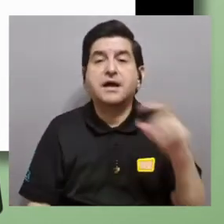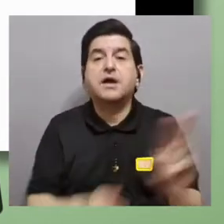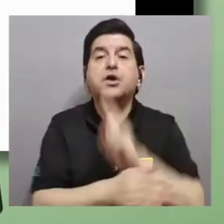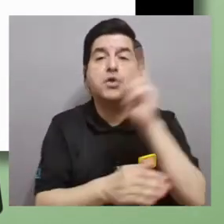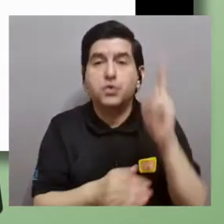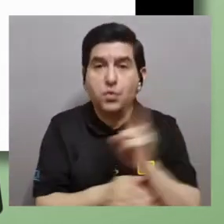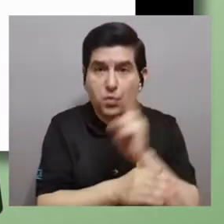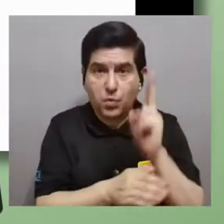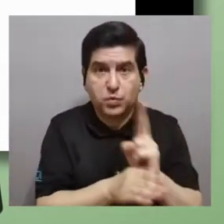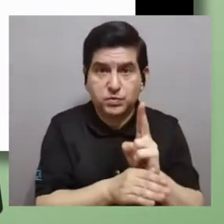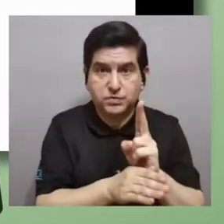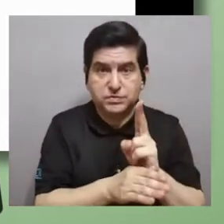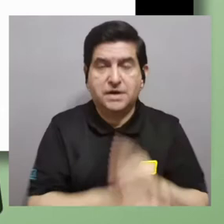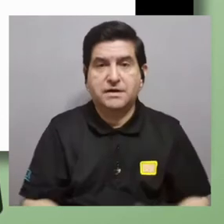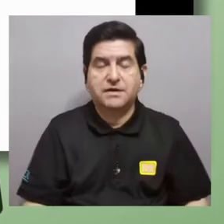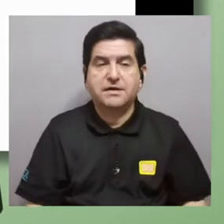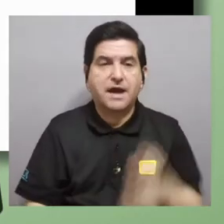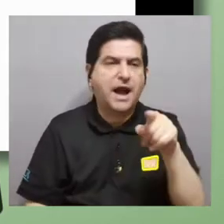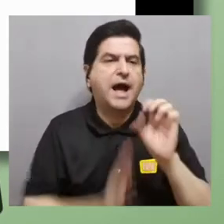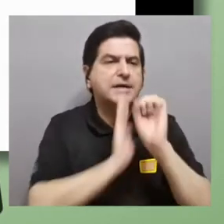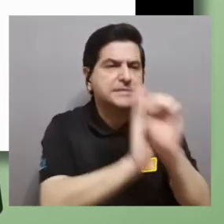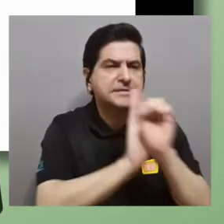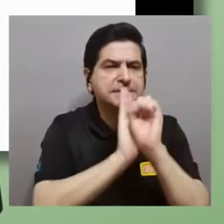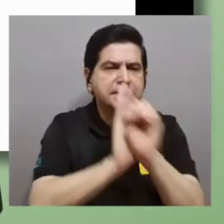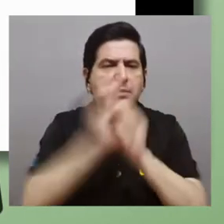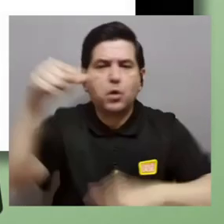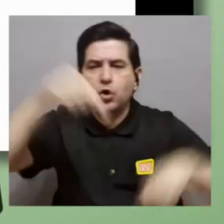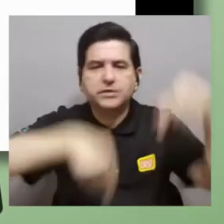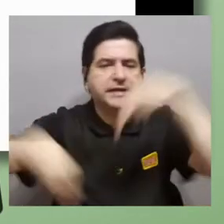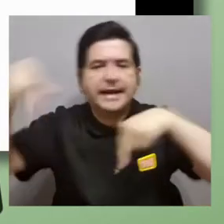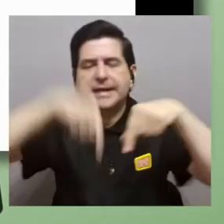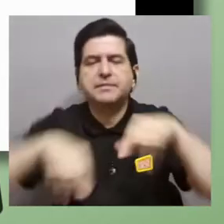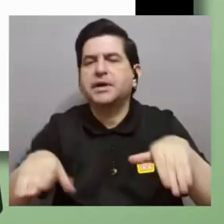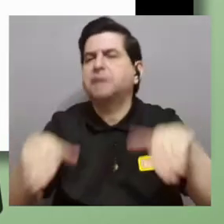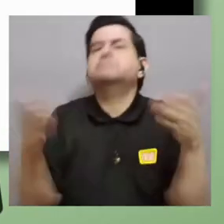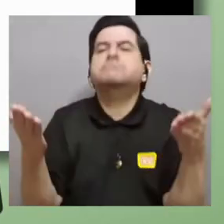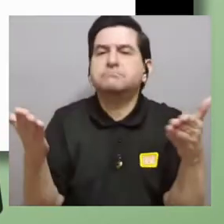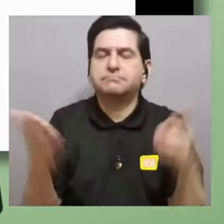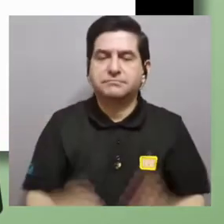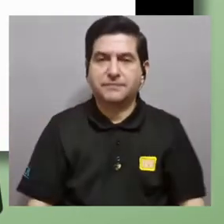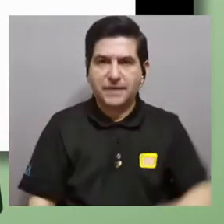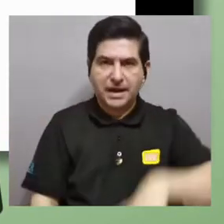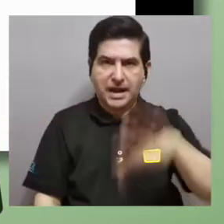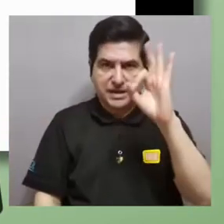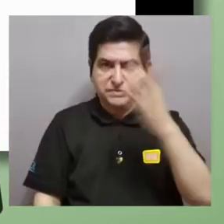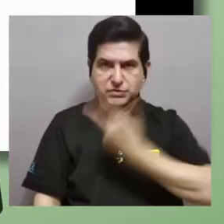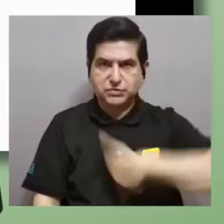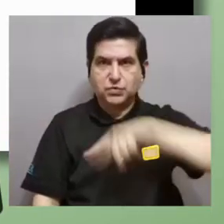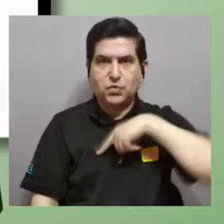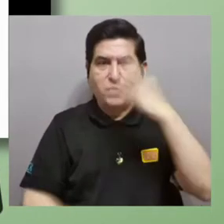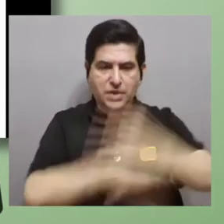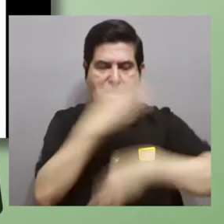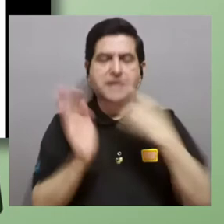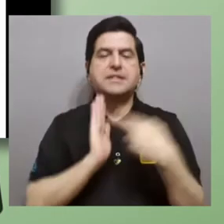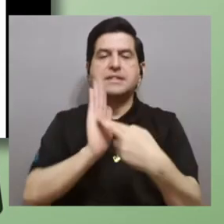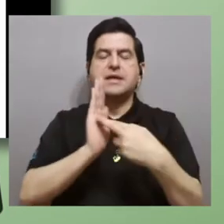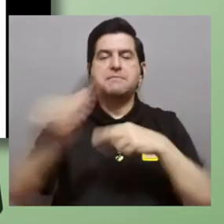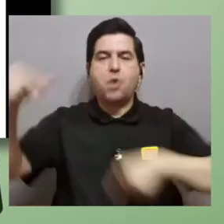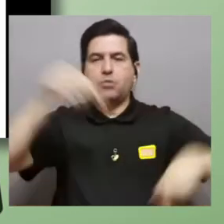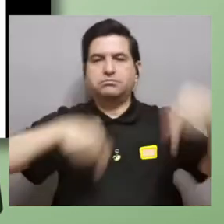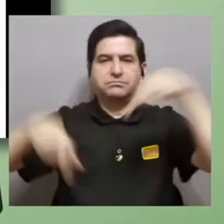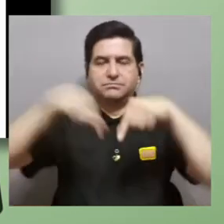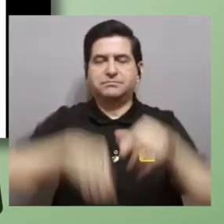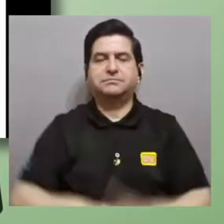usan la simbología química para esto escogimos un tipo de representación